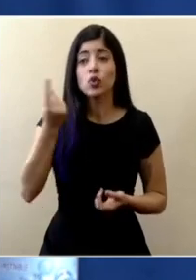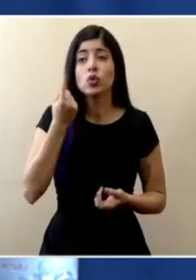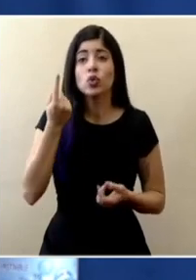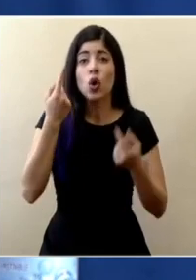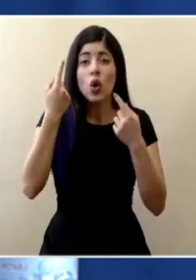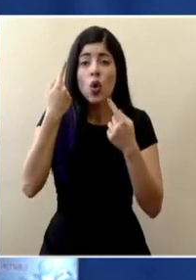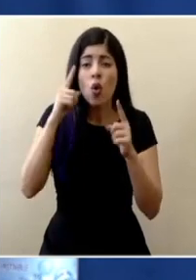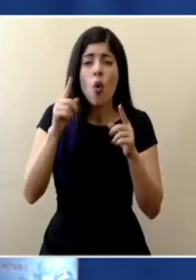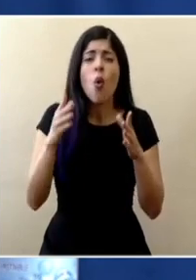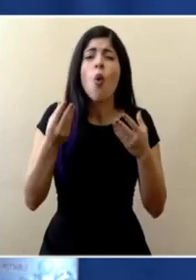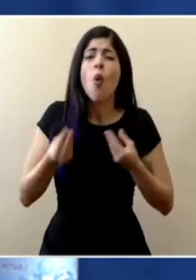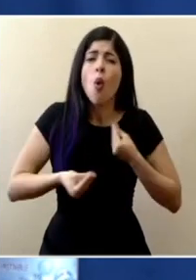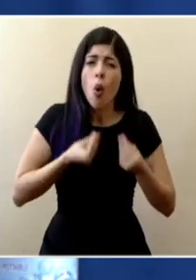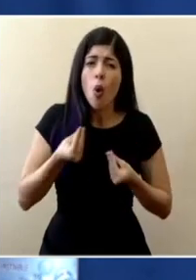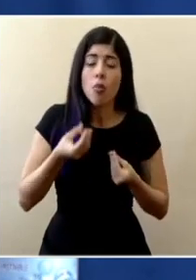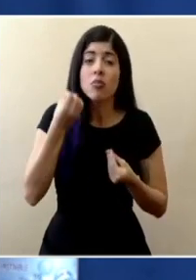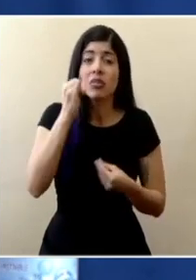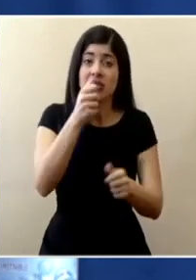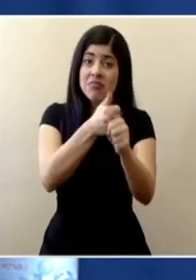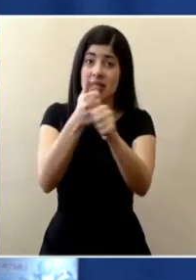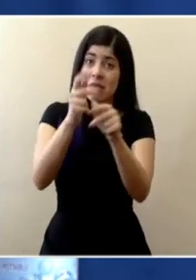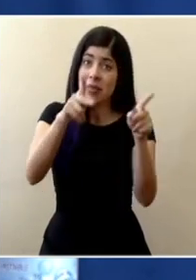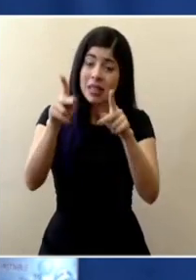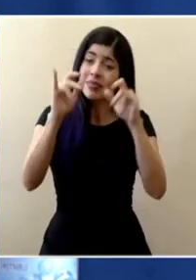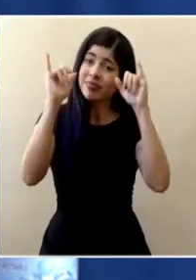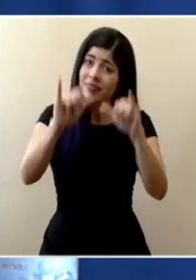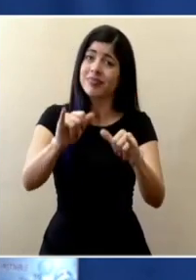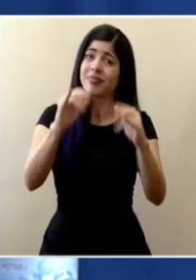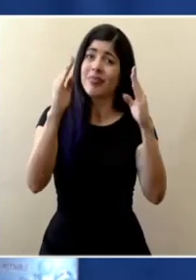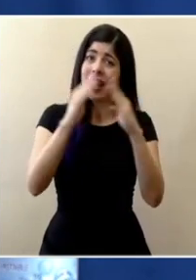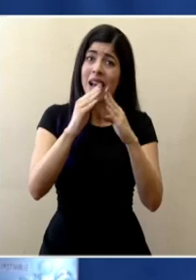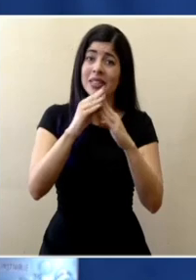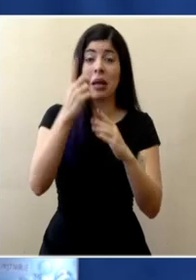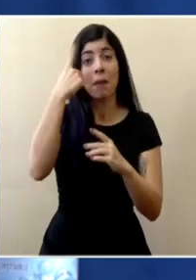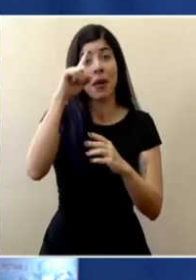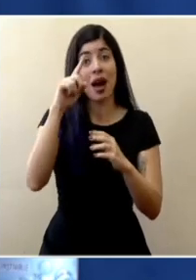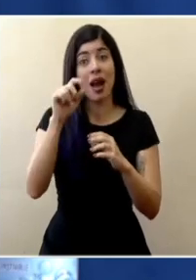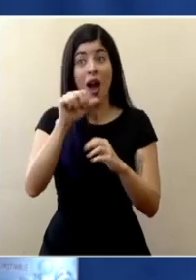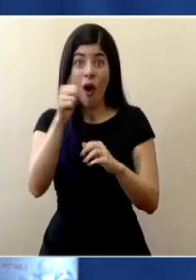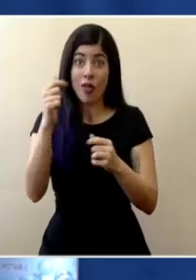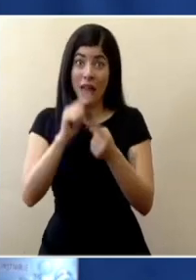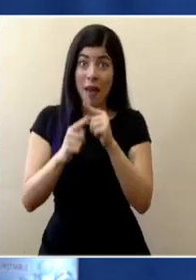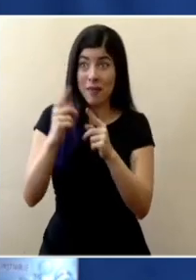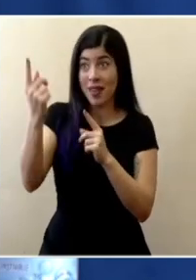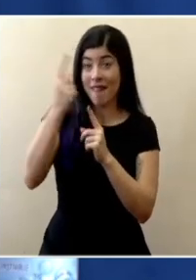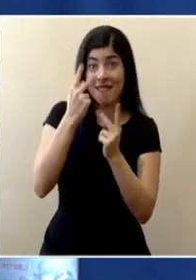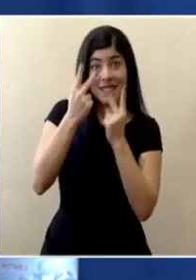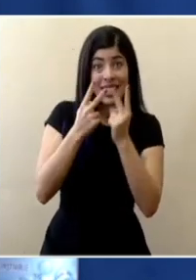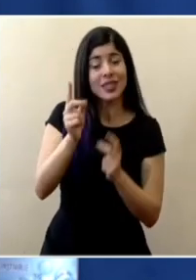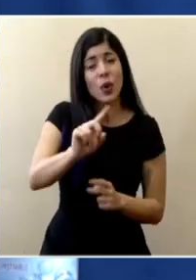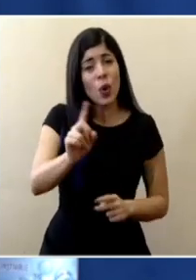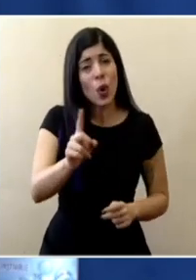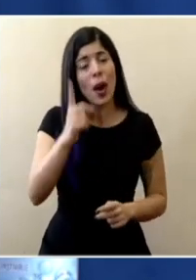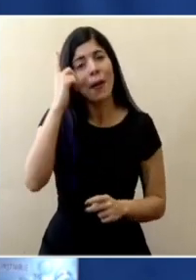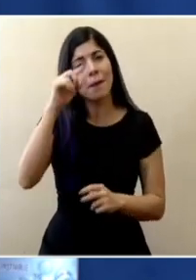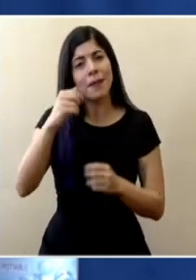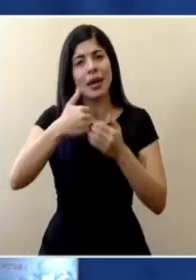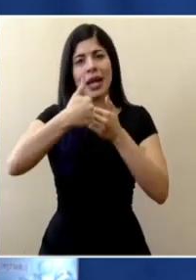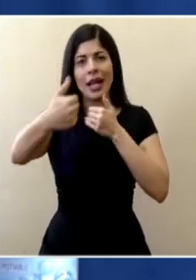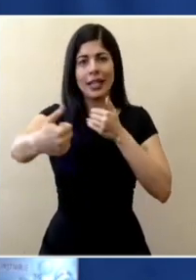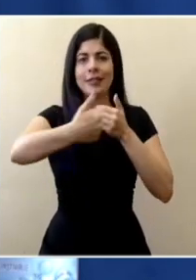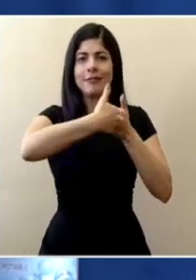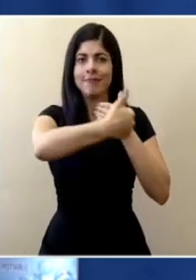se puede lograr si la gente se queda en sus casas no para reunirse con otras personas es para mantener ese nivel de